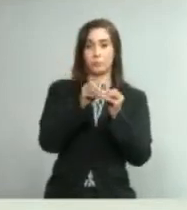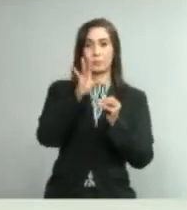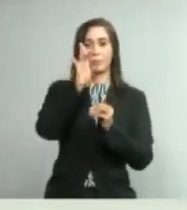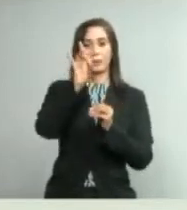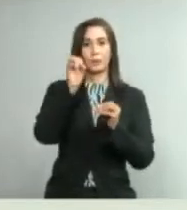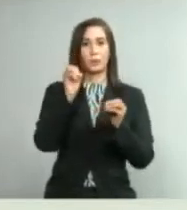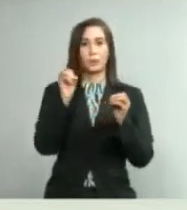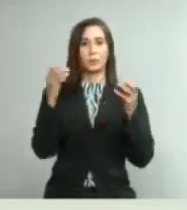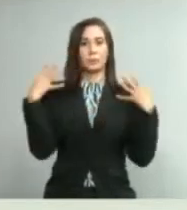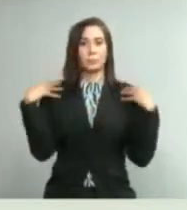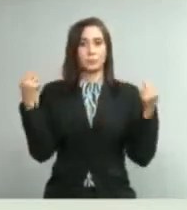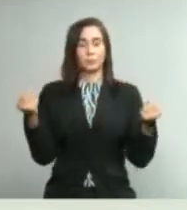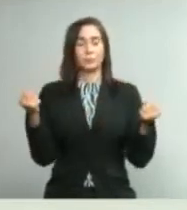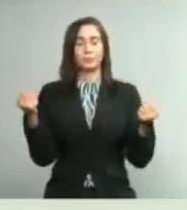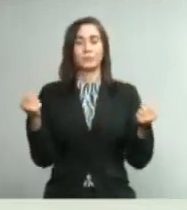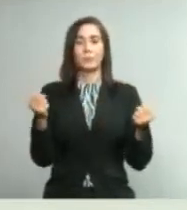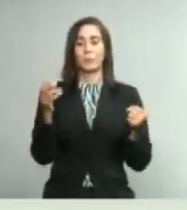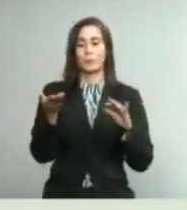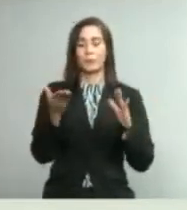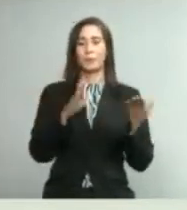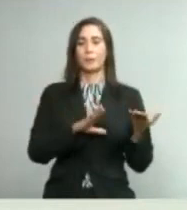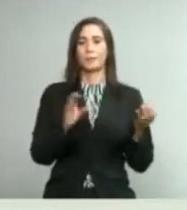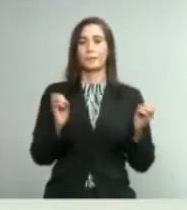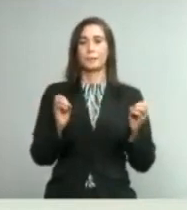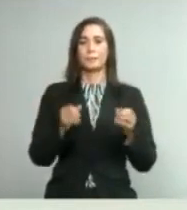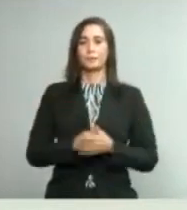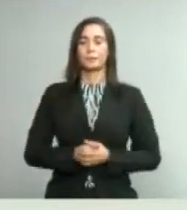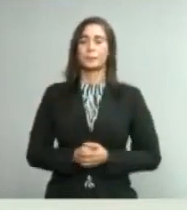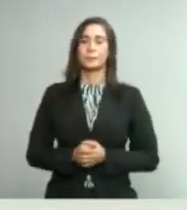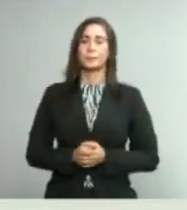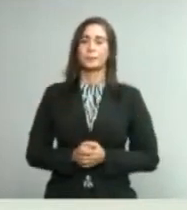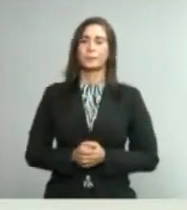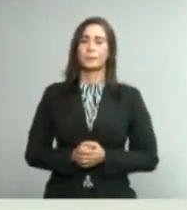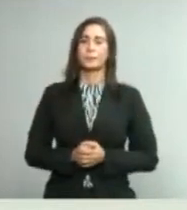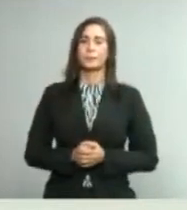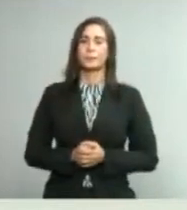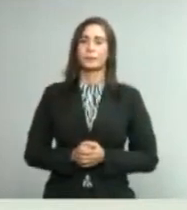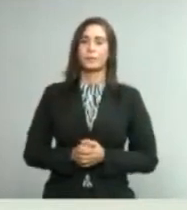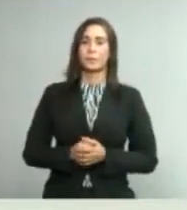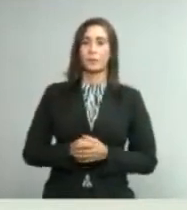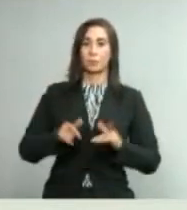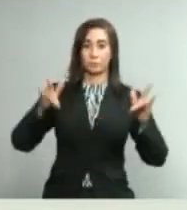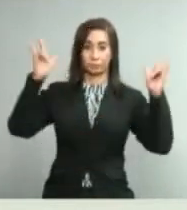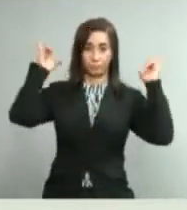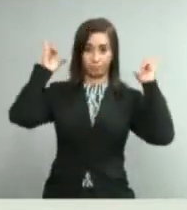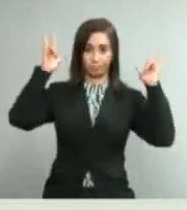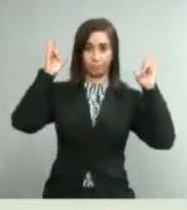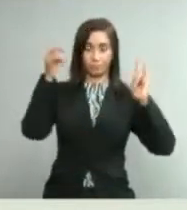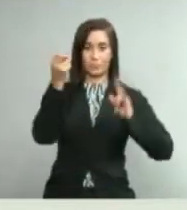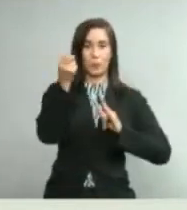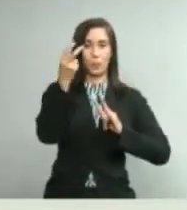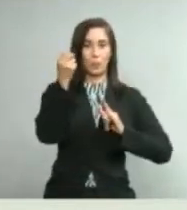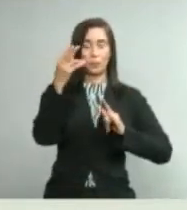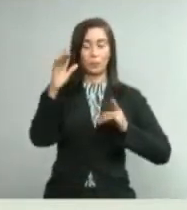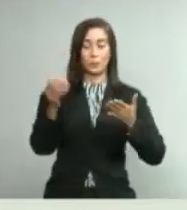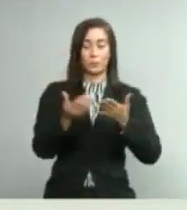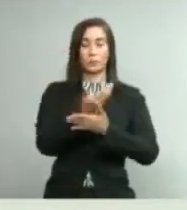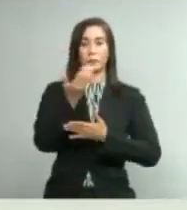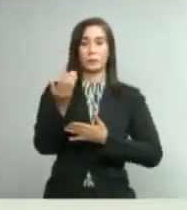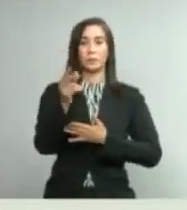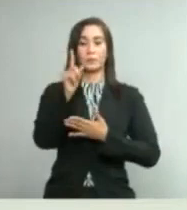80 recuperados, cero fallecimientos. Santiago, doce casos nuevos,